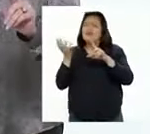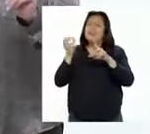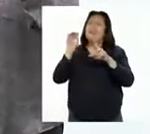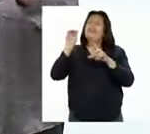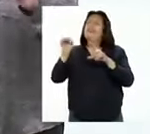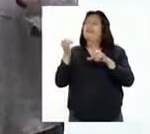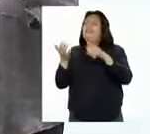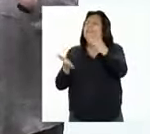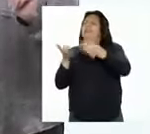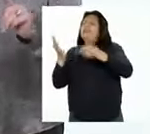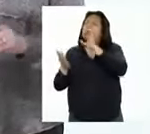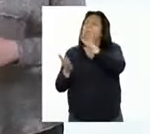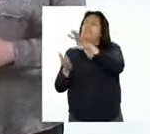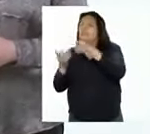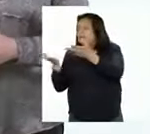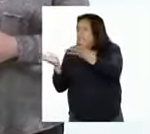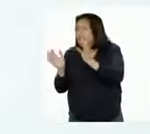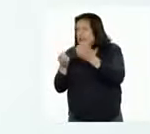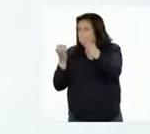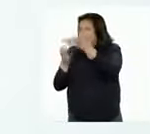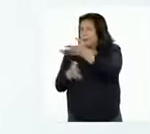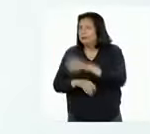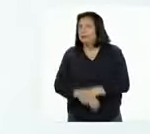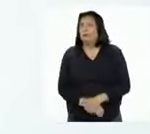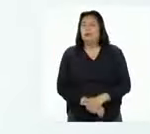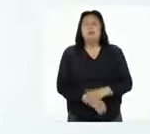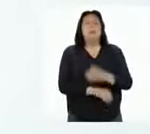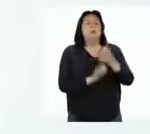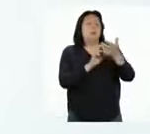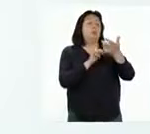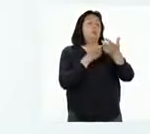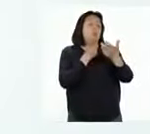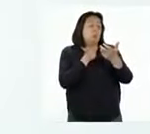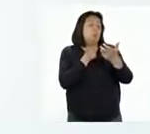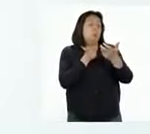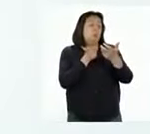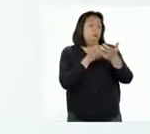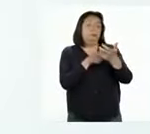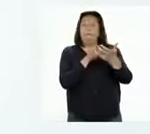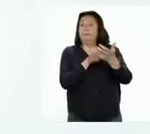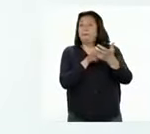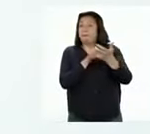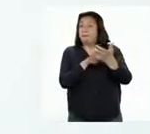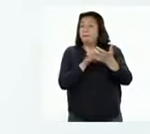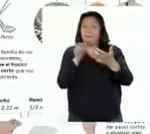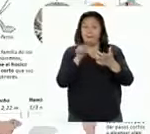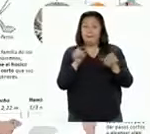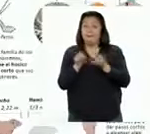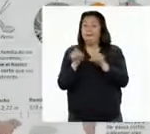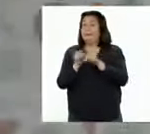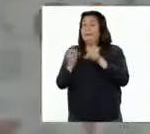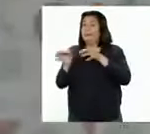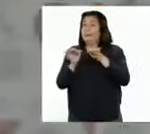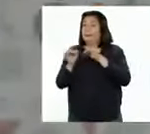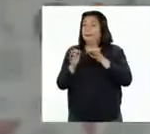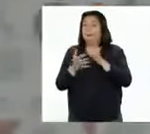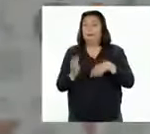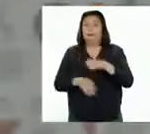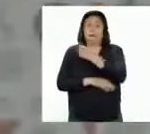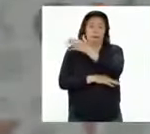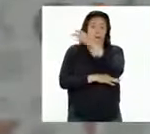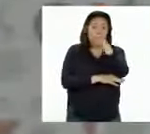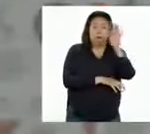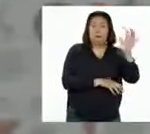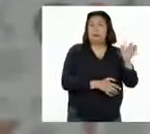contenido de la información. Mmm, interesante. En el texto también explica que en el bosque de